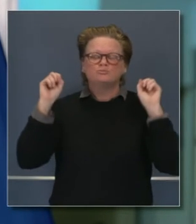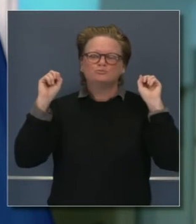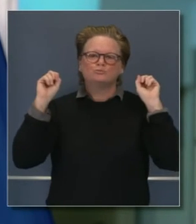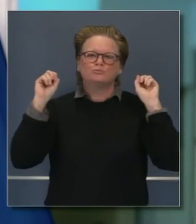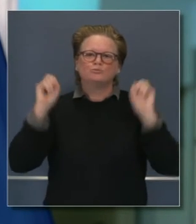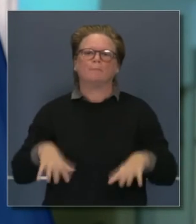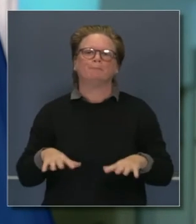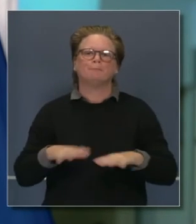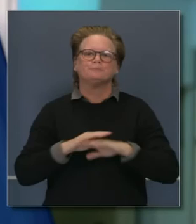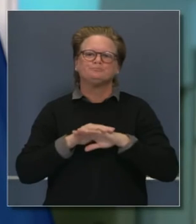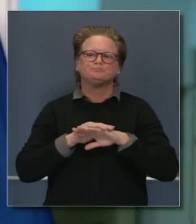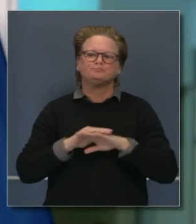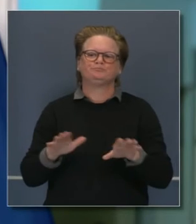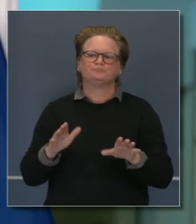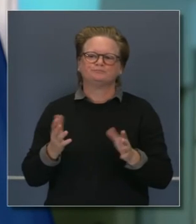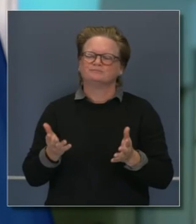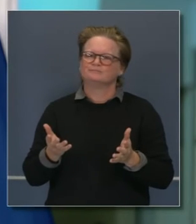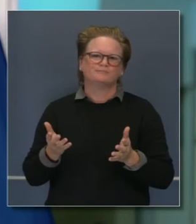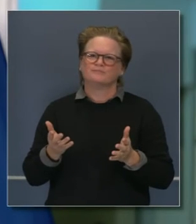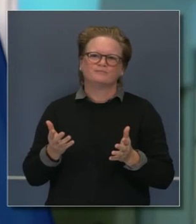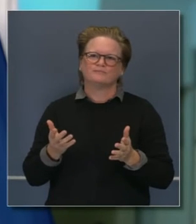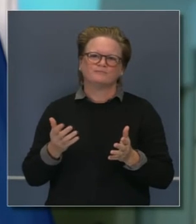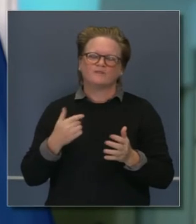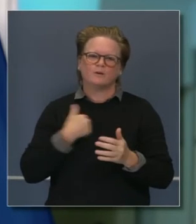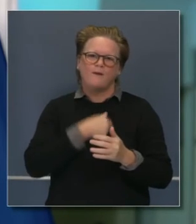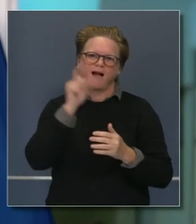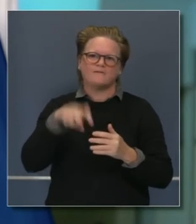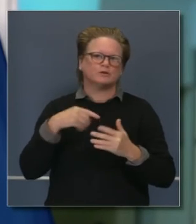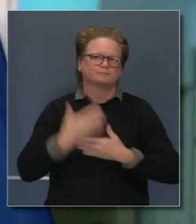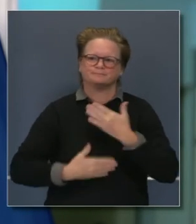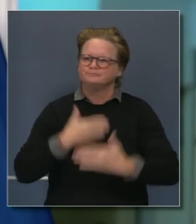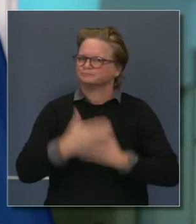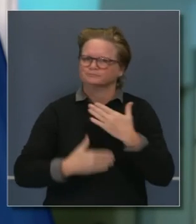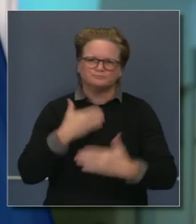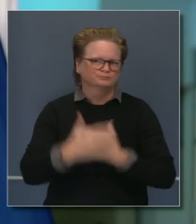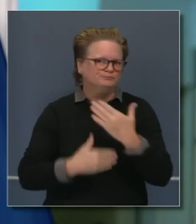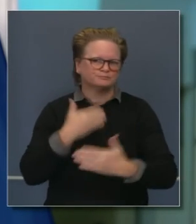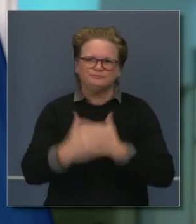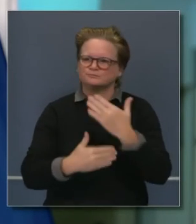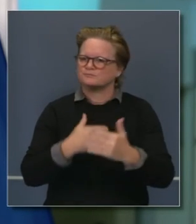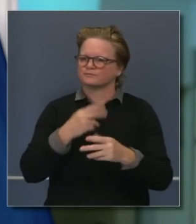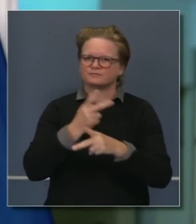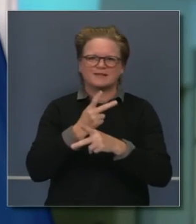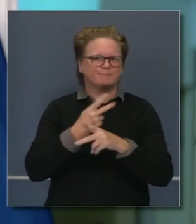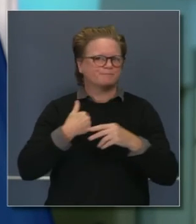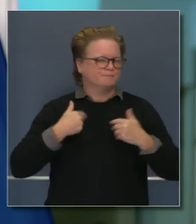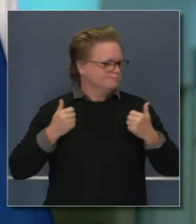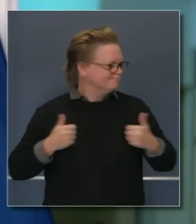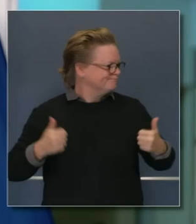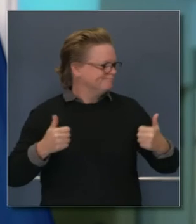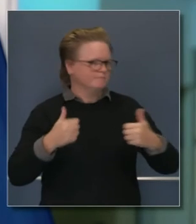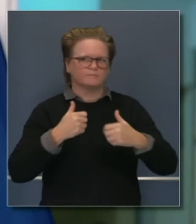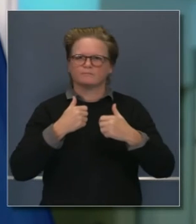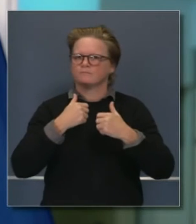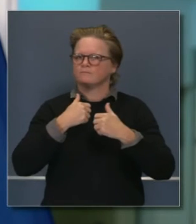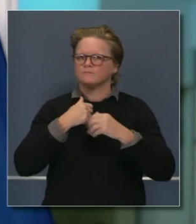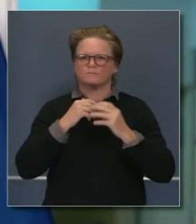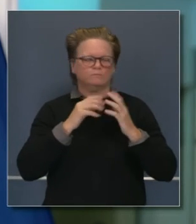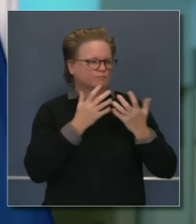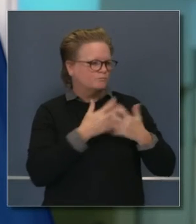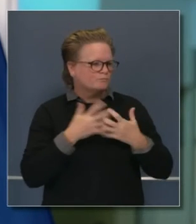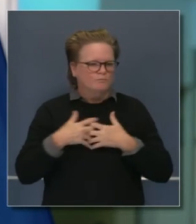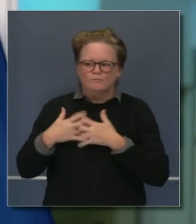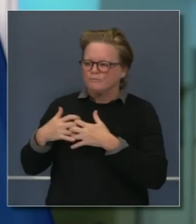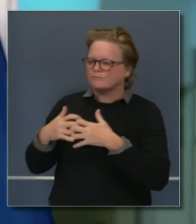o que está haciendo lo que quiere hacer en el sistema judicial. Seguimos trabajando con